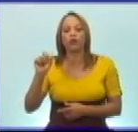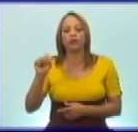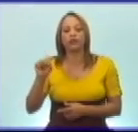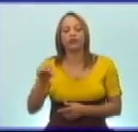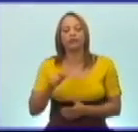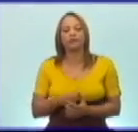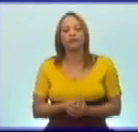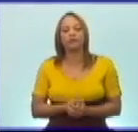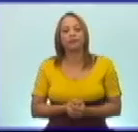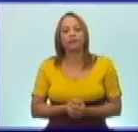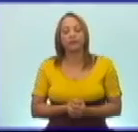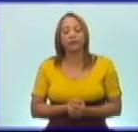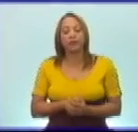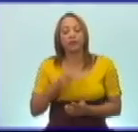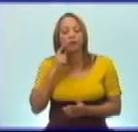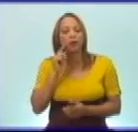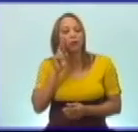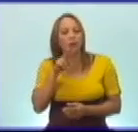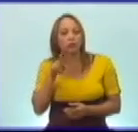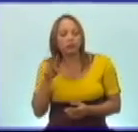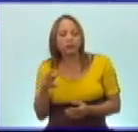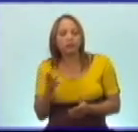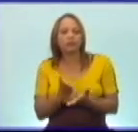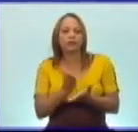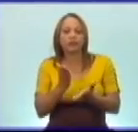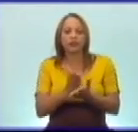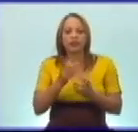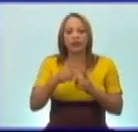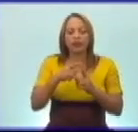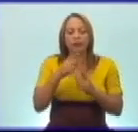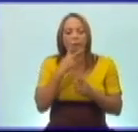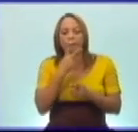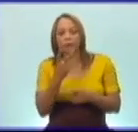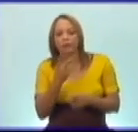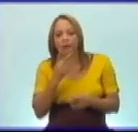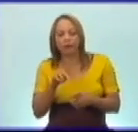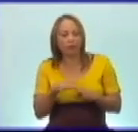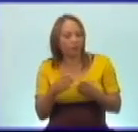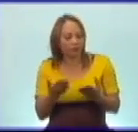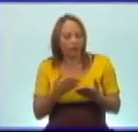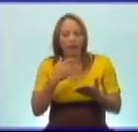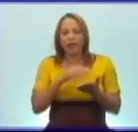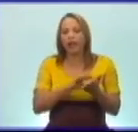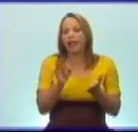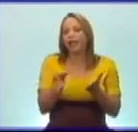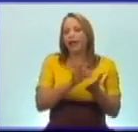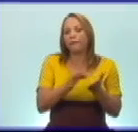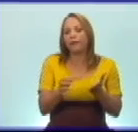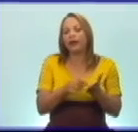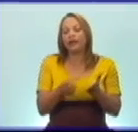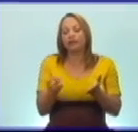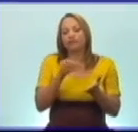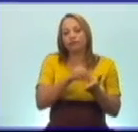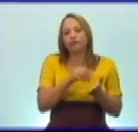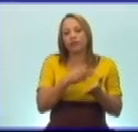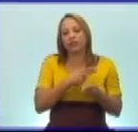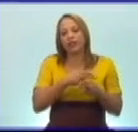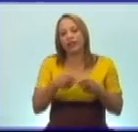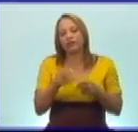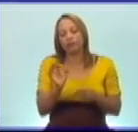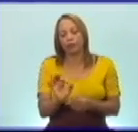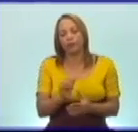Vamos a ir buscando el libro de texto para que observen las páginas donde se encuentran esos contenidos.